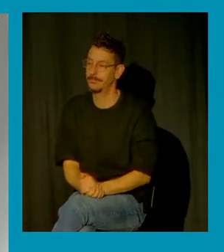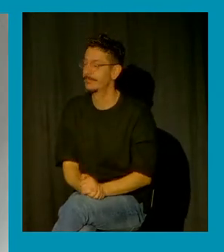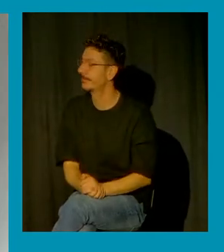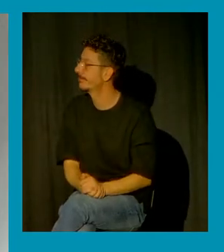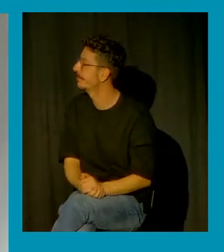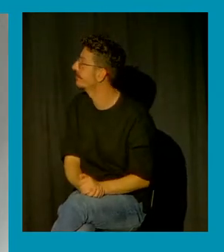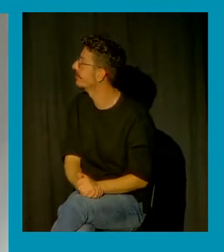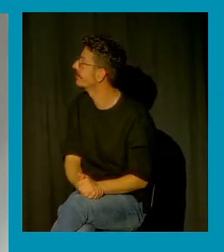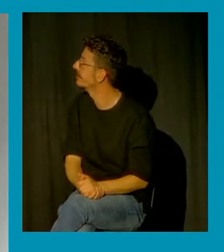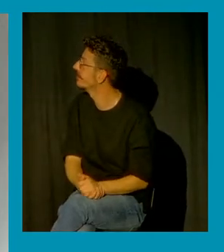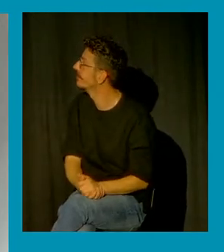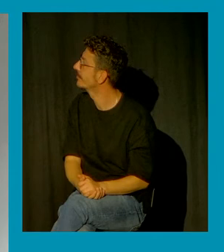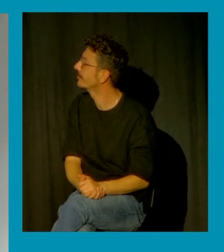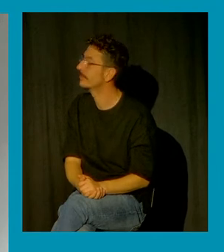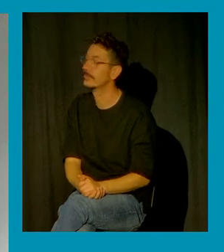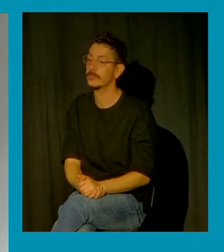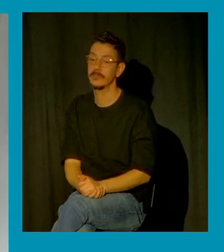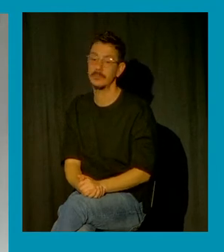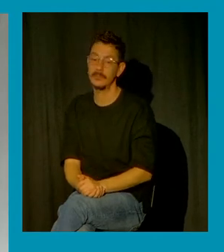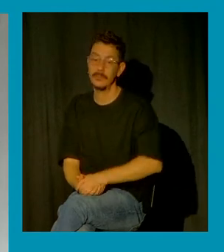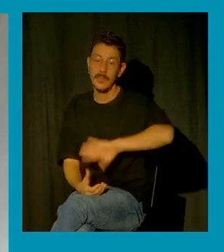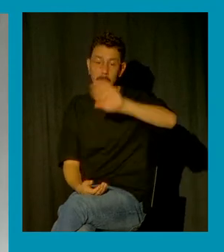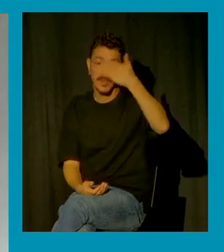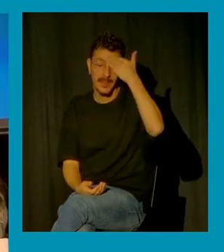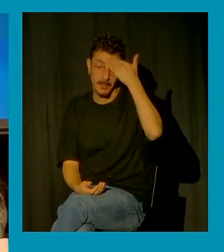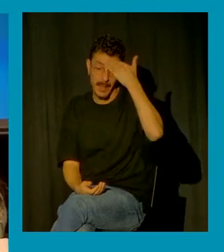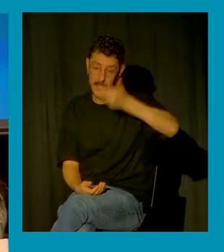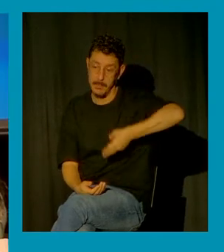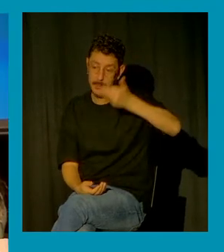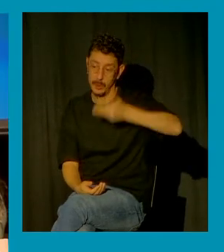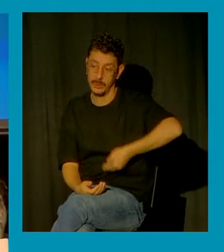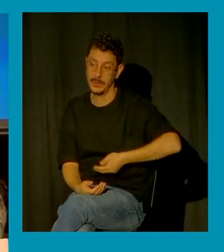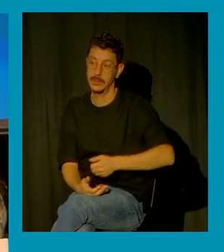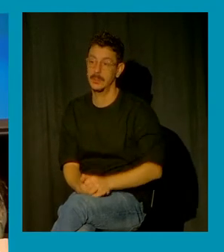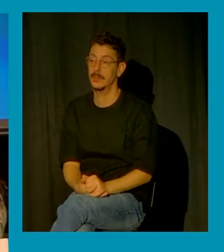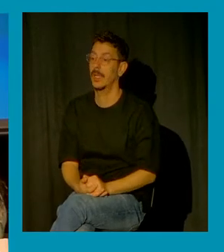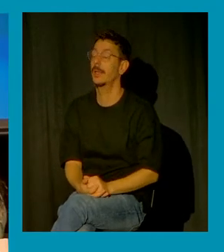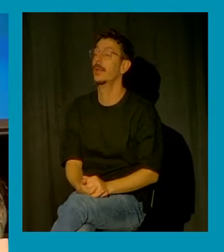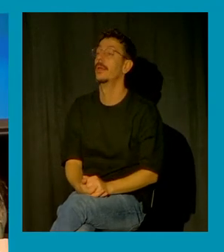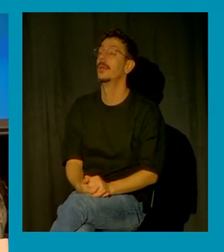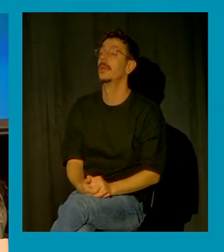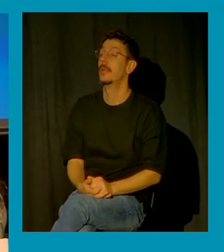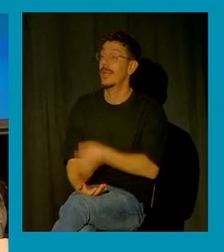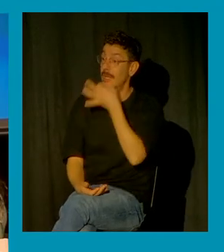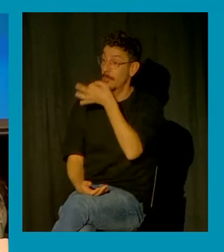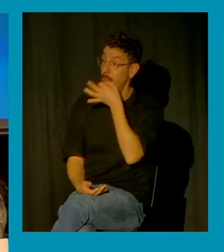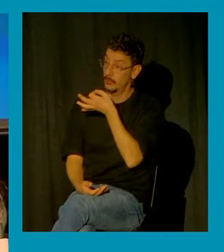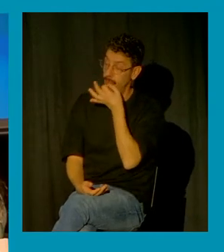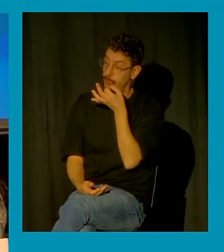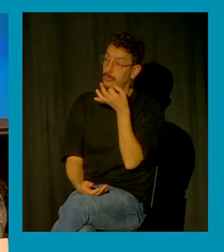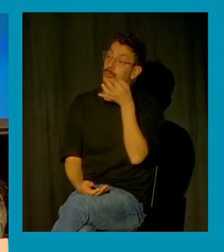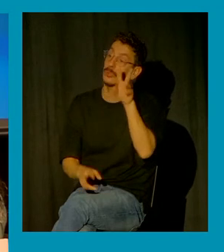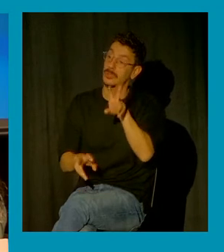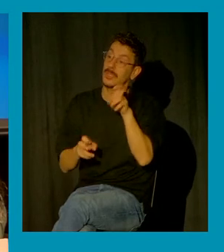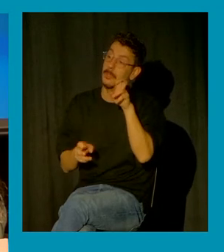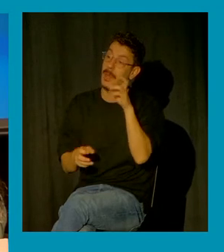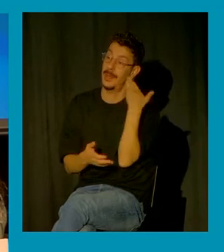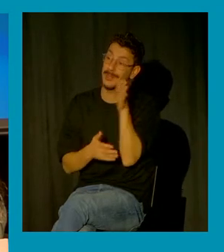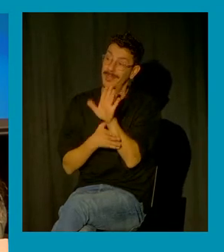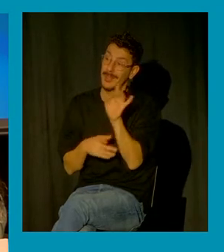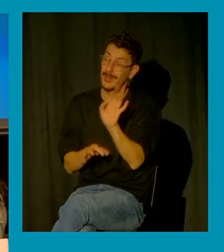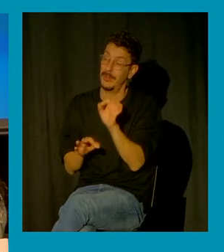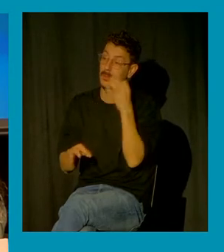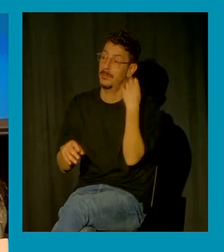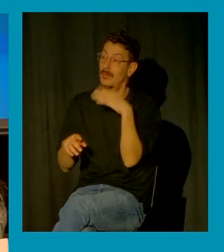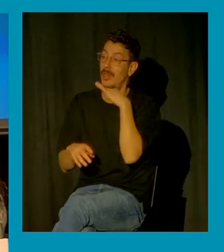a ti súper importante remarcar esos discursos que reproducen la violencia sexual dentro de esta hoja de ruta creo